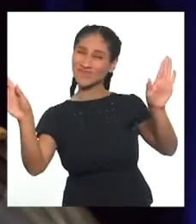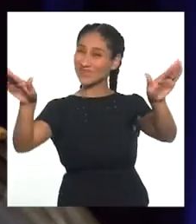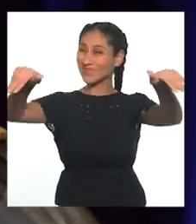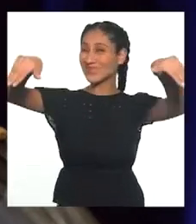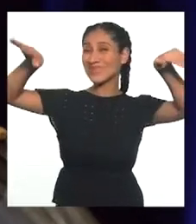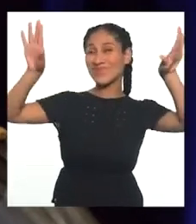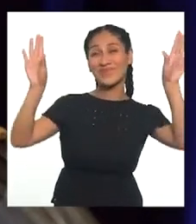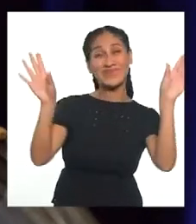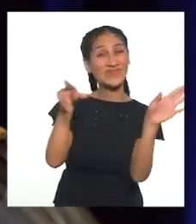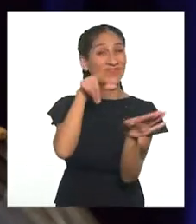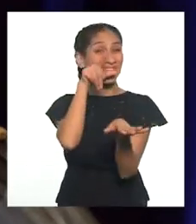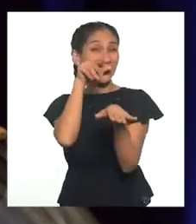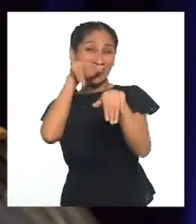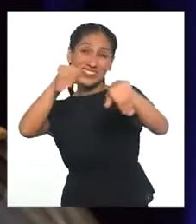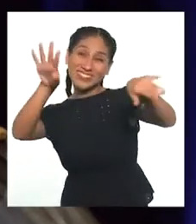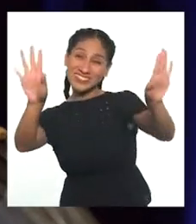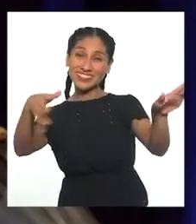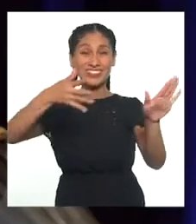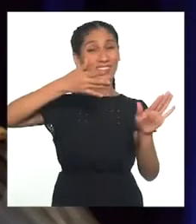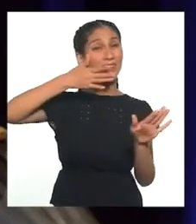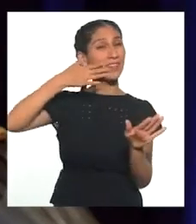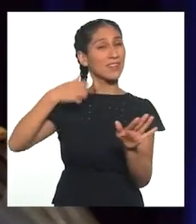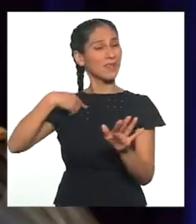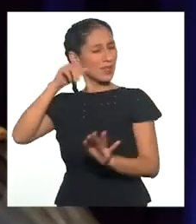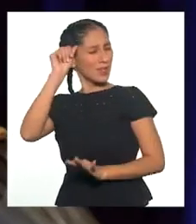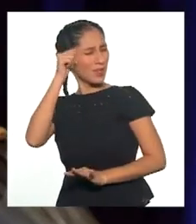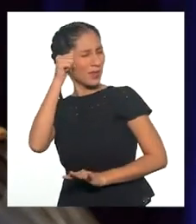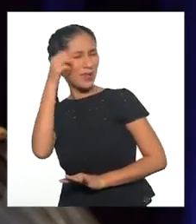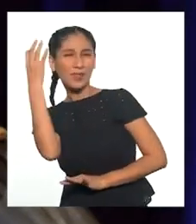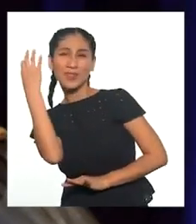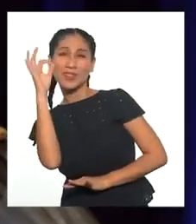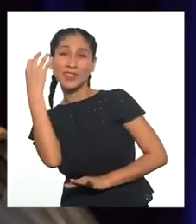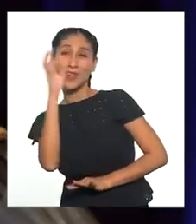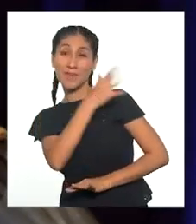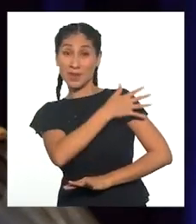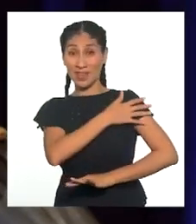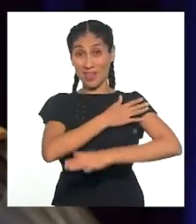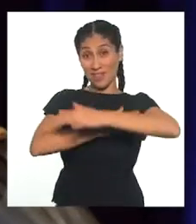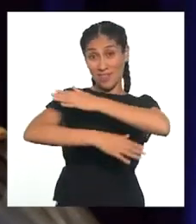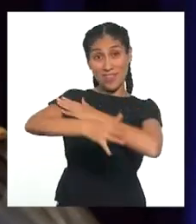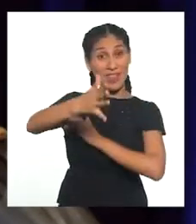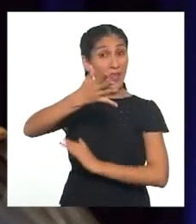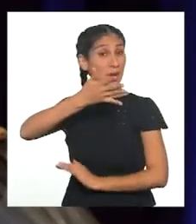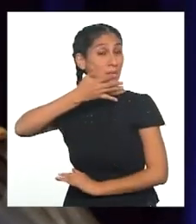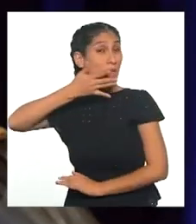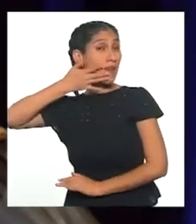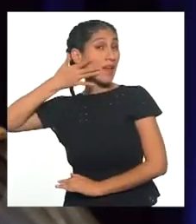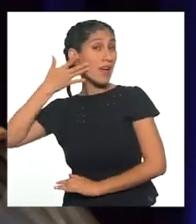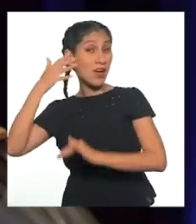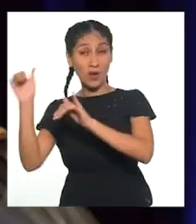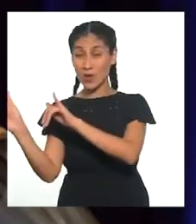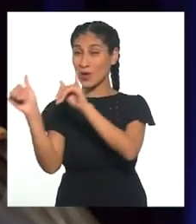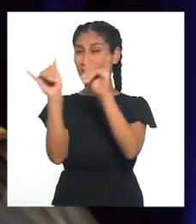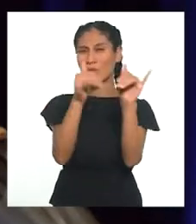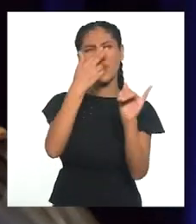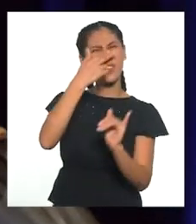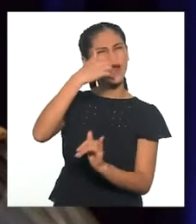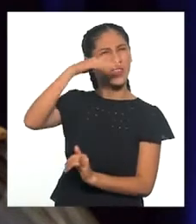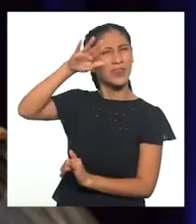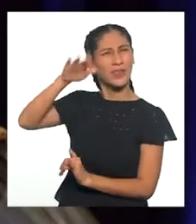Mi recuerdo te viste siempre de blanco, como un recreo de niños que los hombres miran desde aquí,